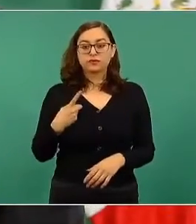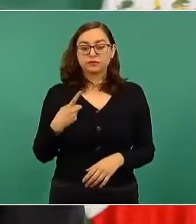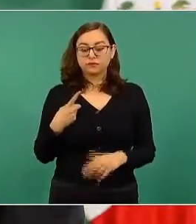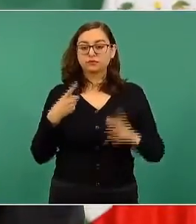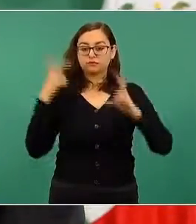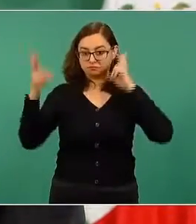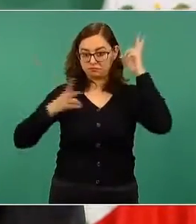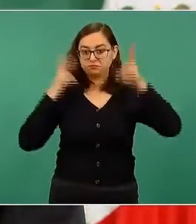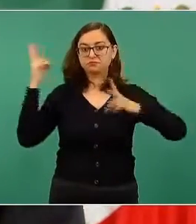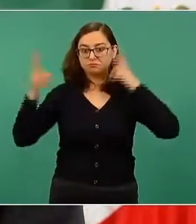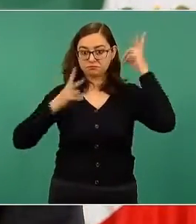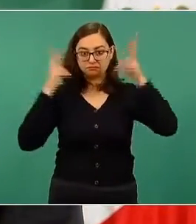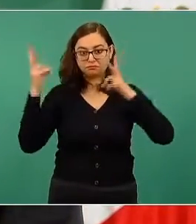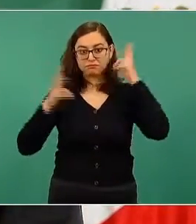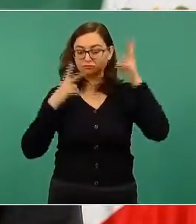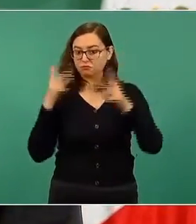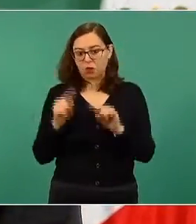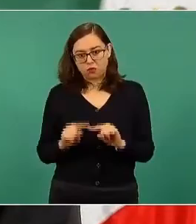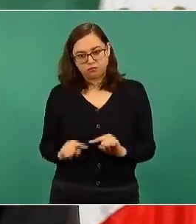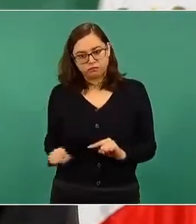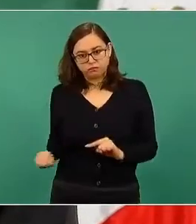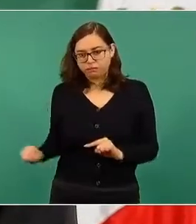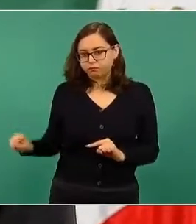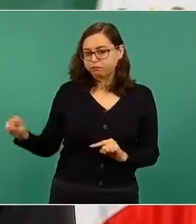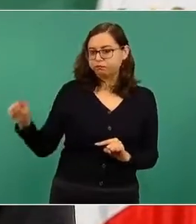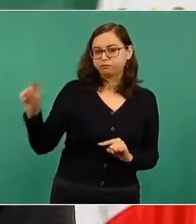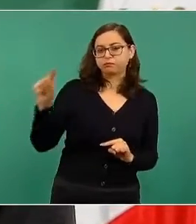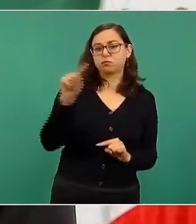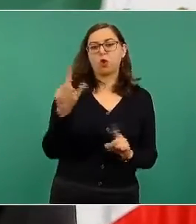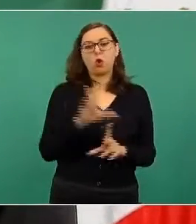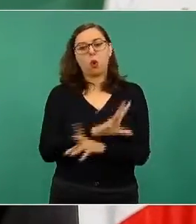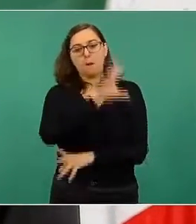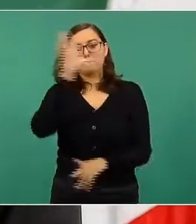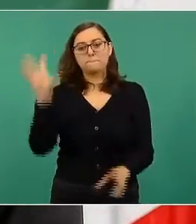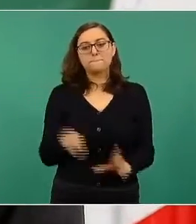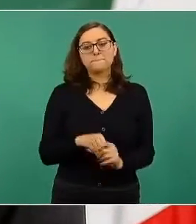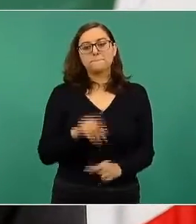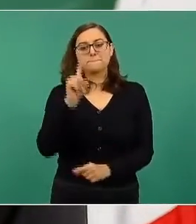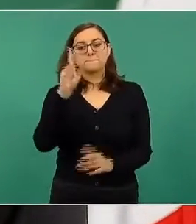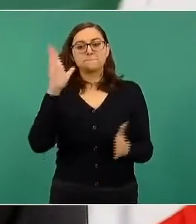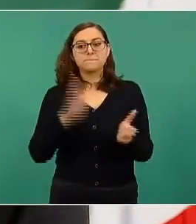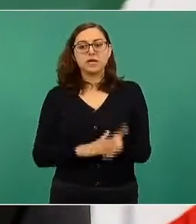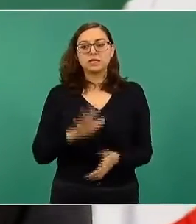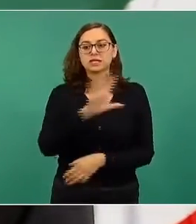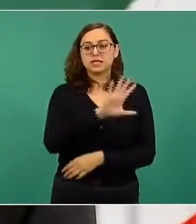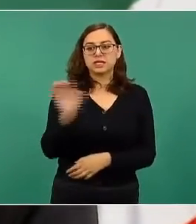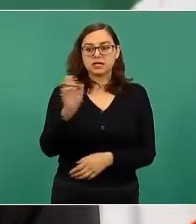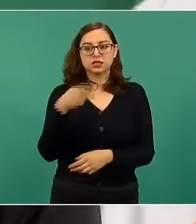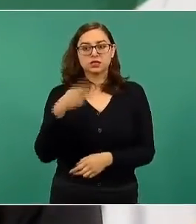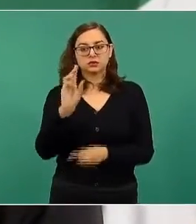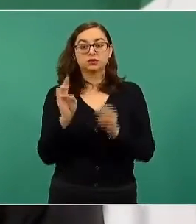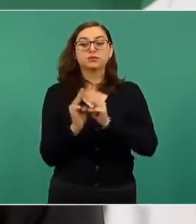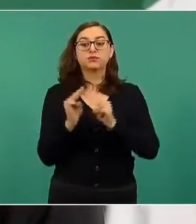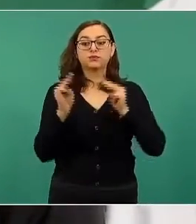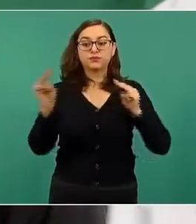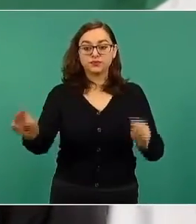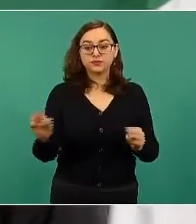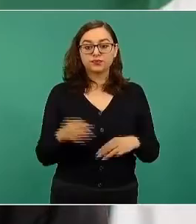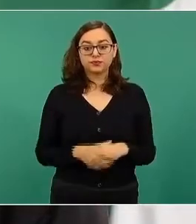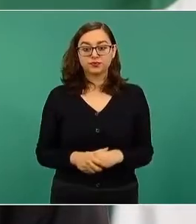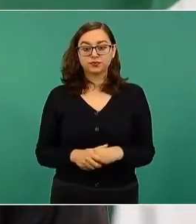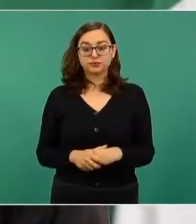todo el tramo, son 1.500 kilómetros. Vamos a recorrerlo,